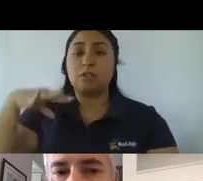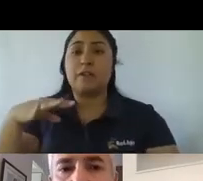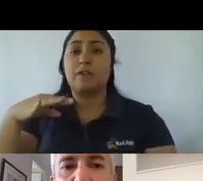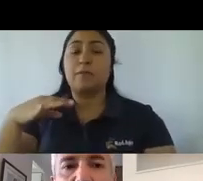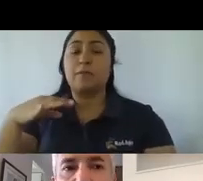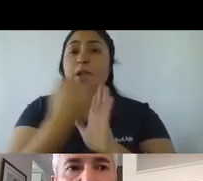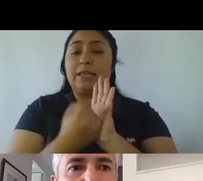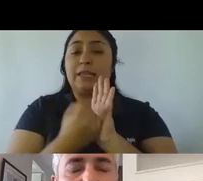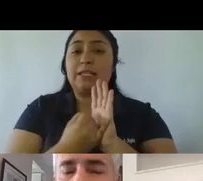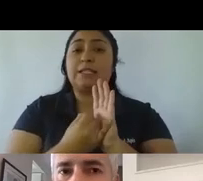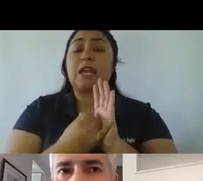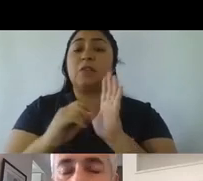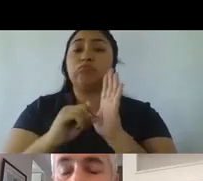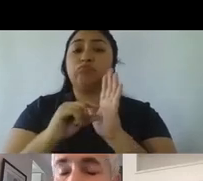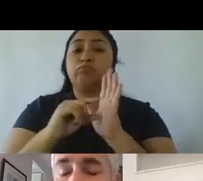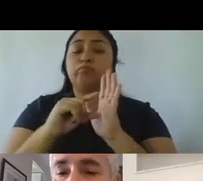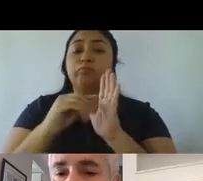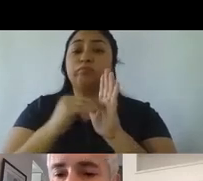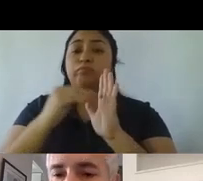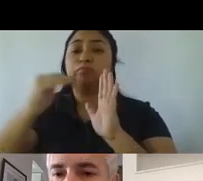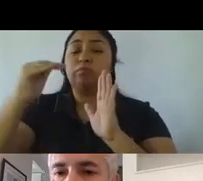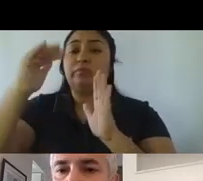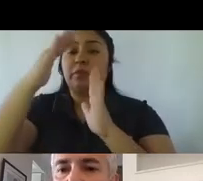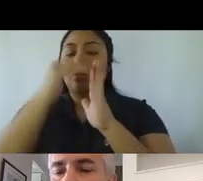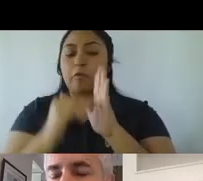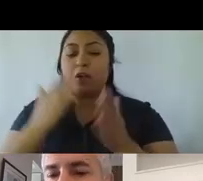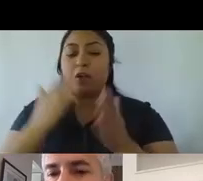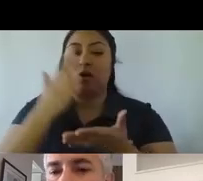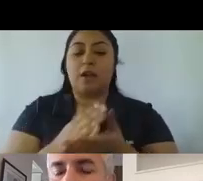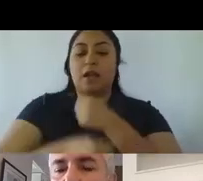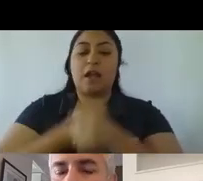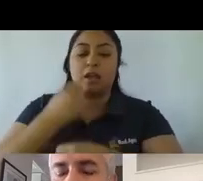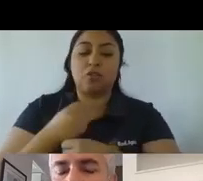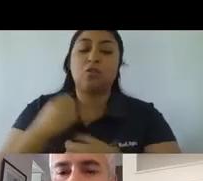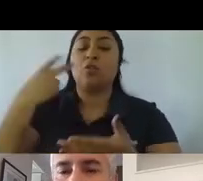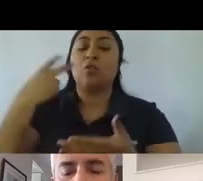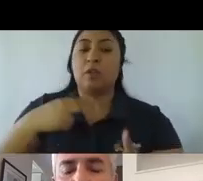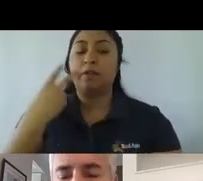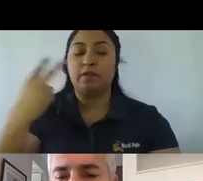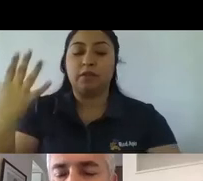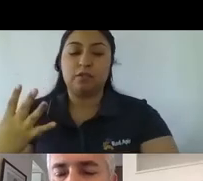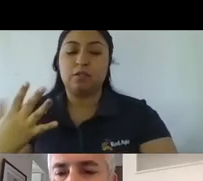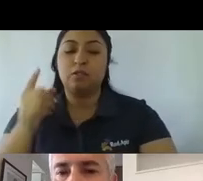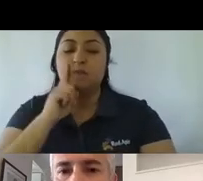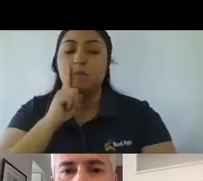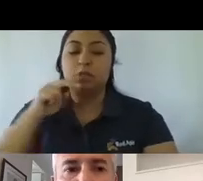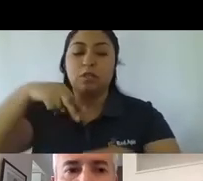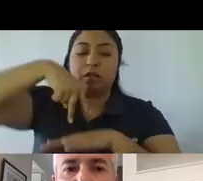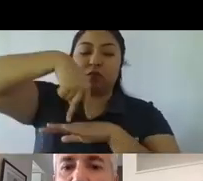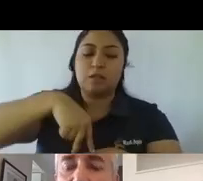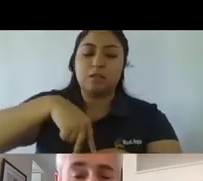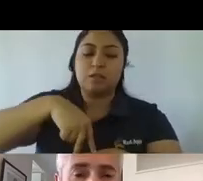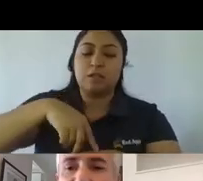bajos hasta probablemente el año 2025 y por lo tanto vamos a estar en un escenario muy exigido desde lo